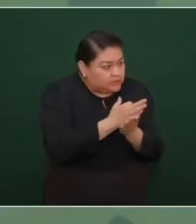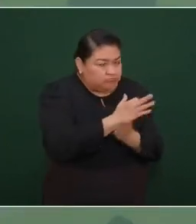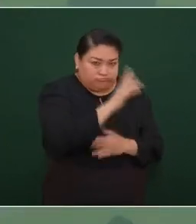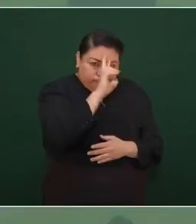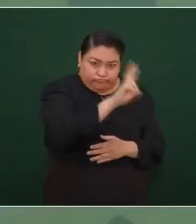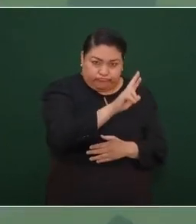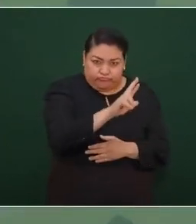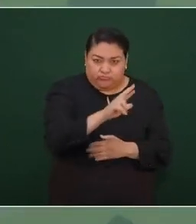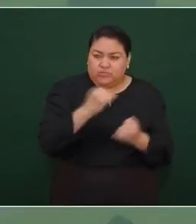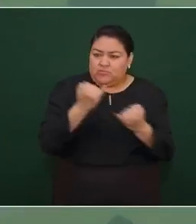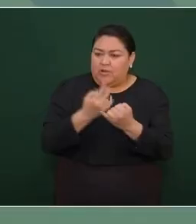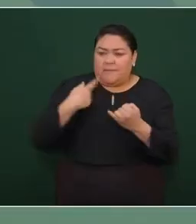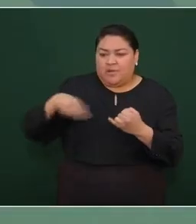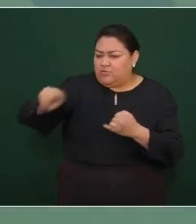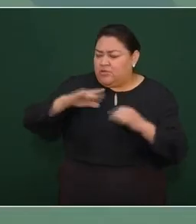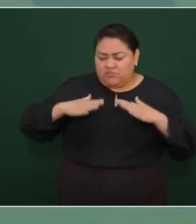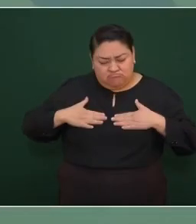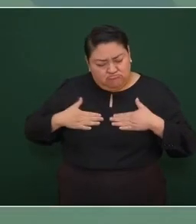confiar en la gente